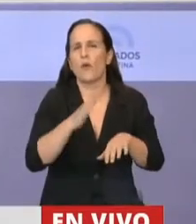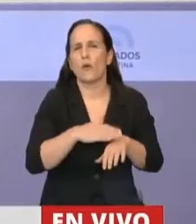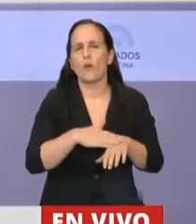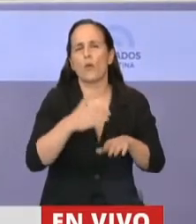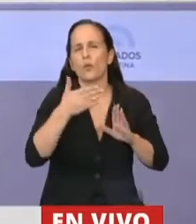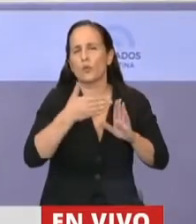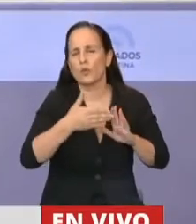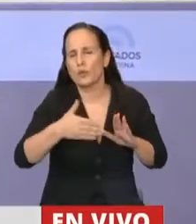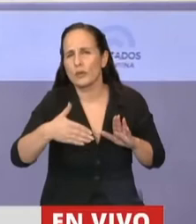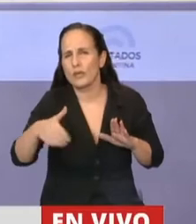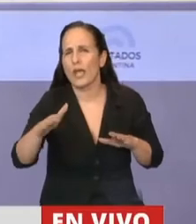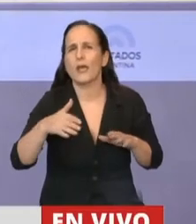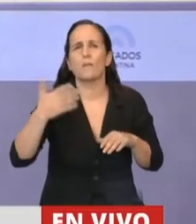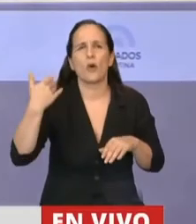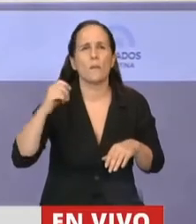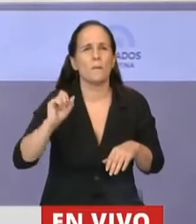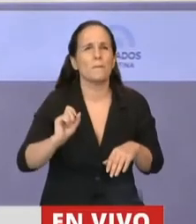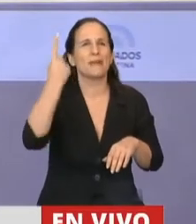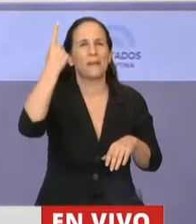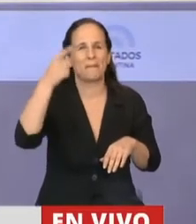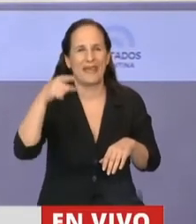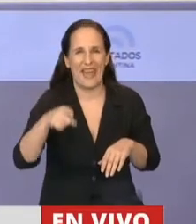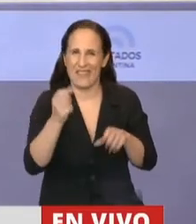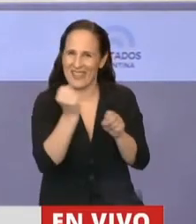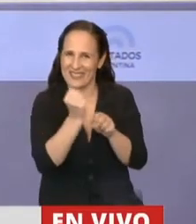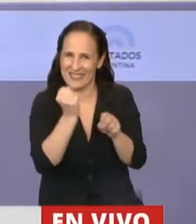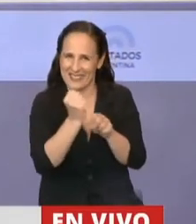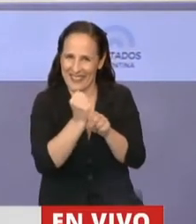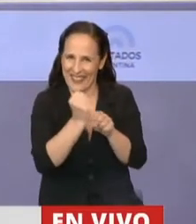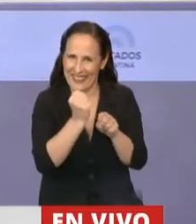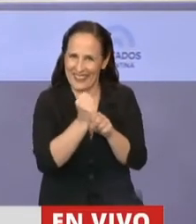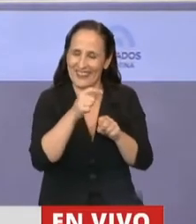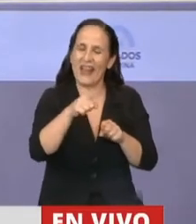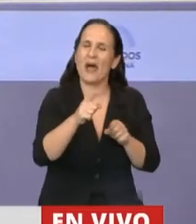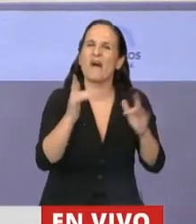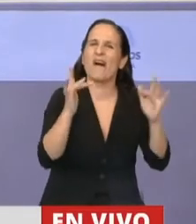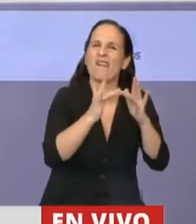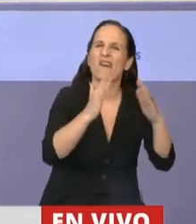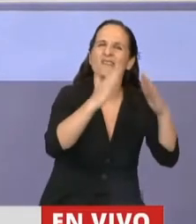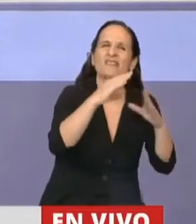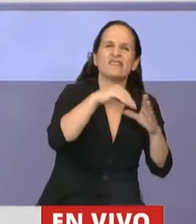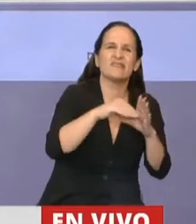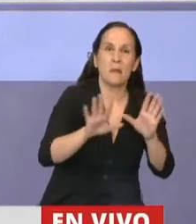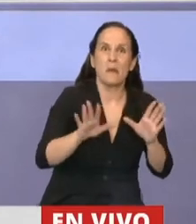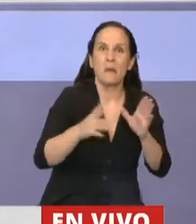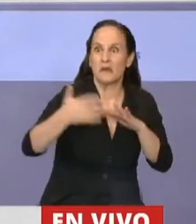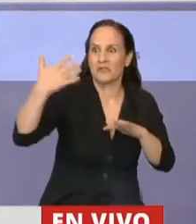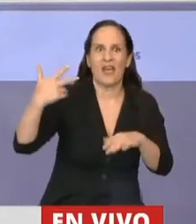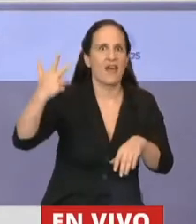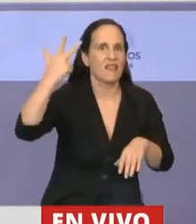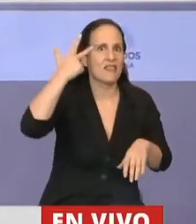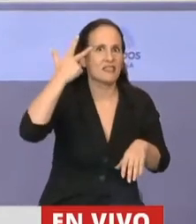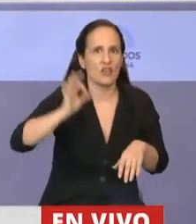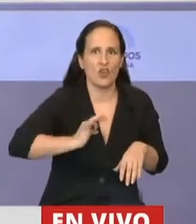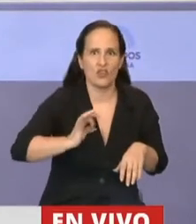la primera vez que el teletrabajo intentó regularse en la Cámara de Diputados, que lleva 18 años.